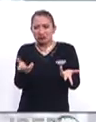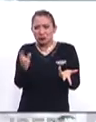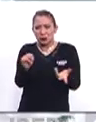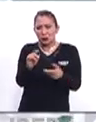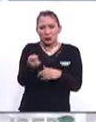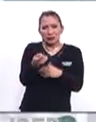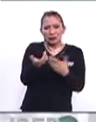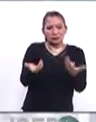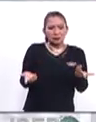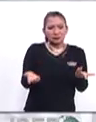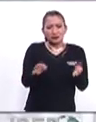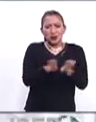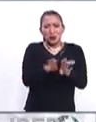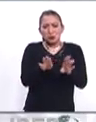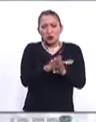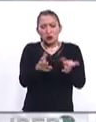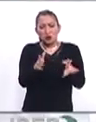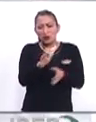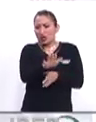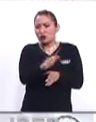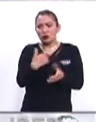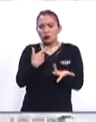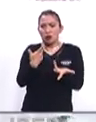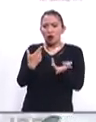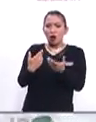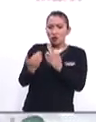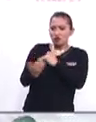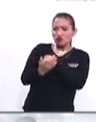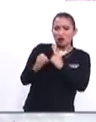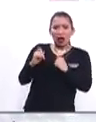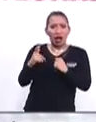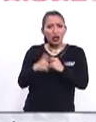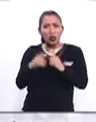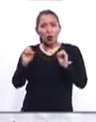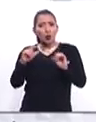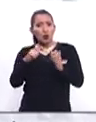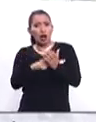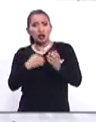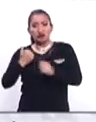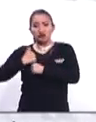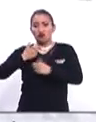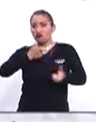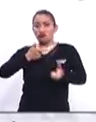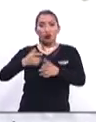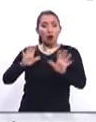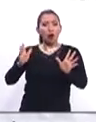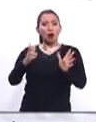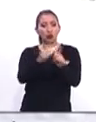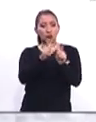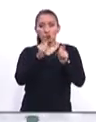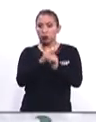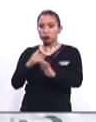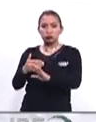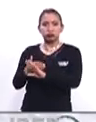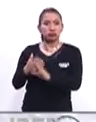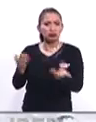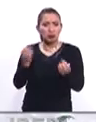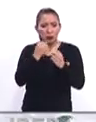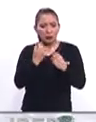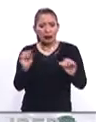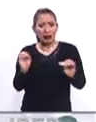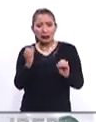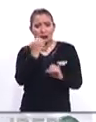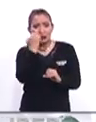como forma de defenderse, ni es un sitio militar, ni es un batallón. Entonces pues